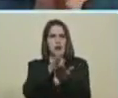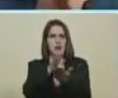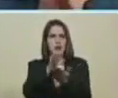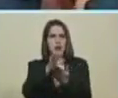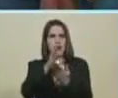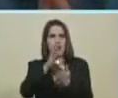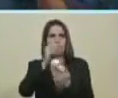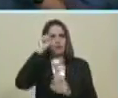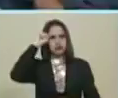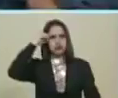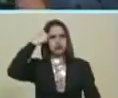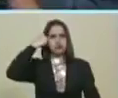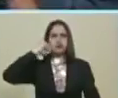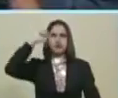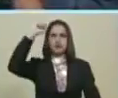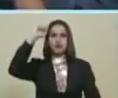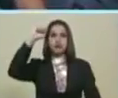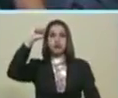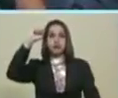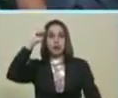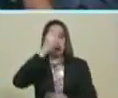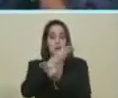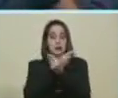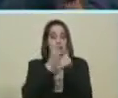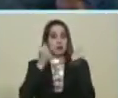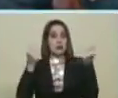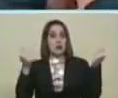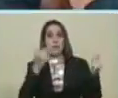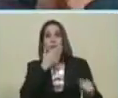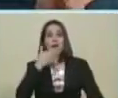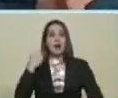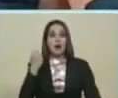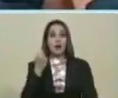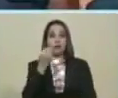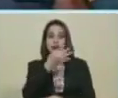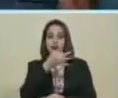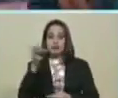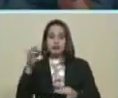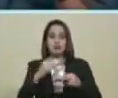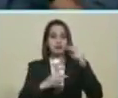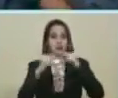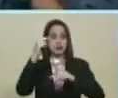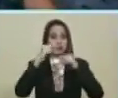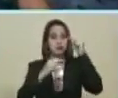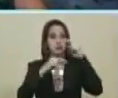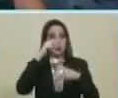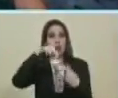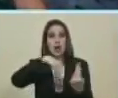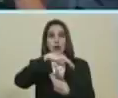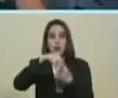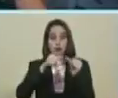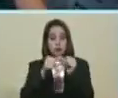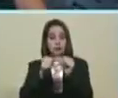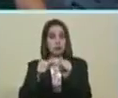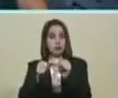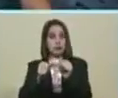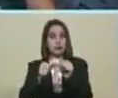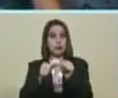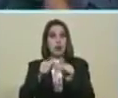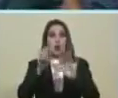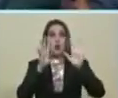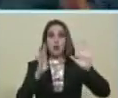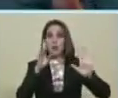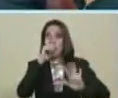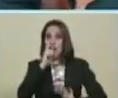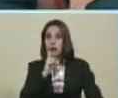heroísmo De frescura De liberación Y de construcción Permanente De la revolución Hace nueve